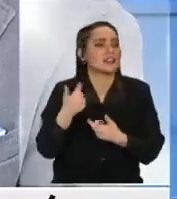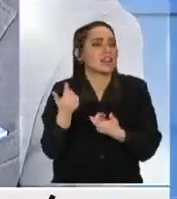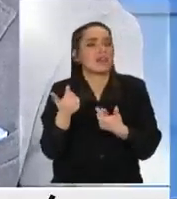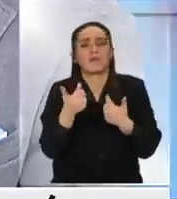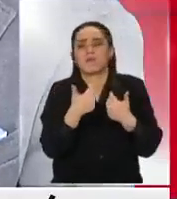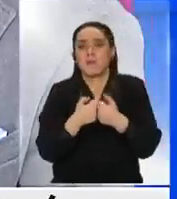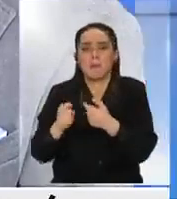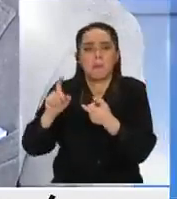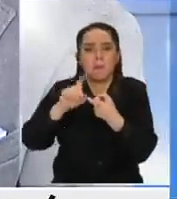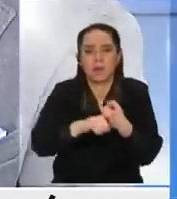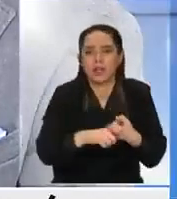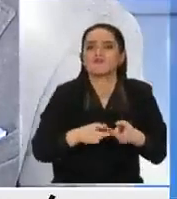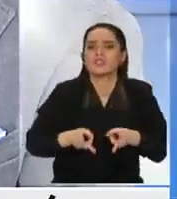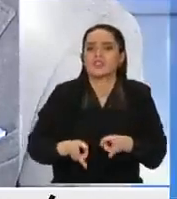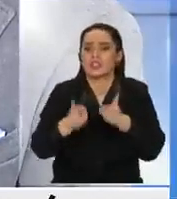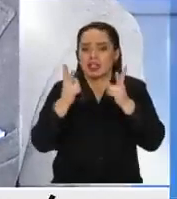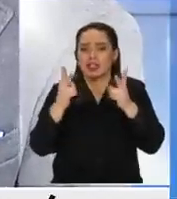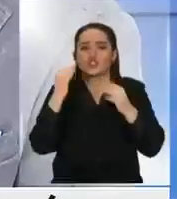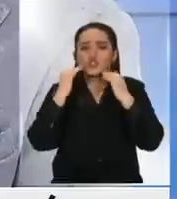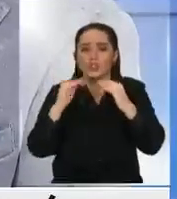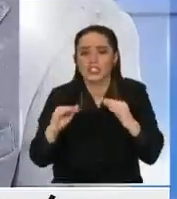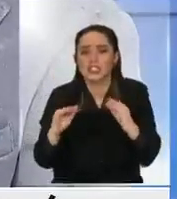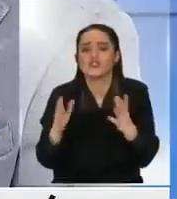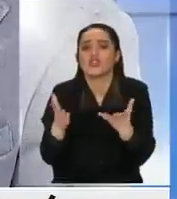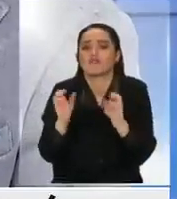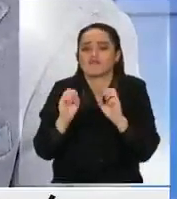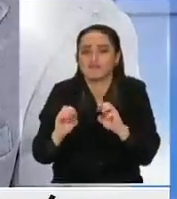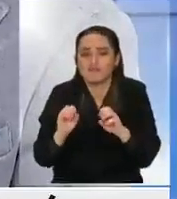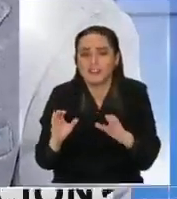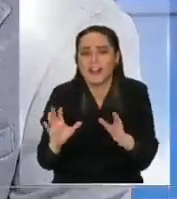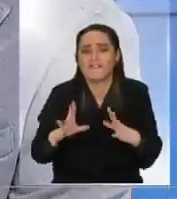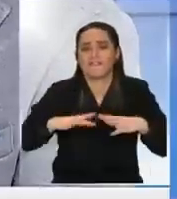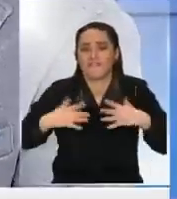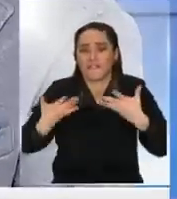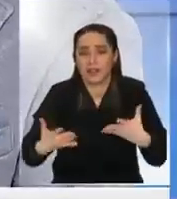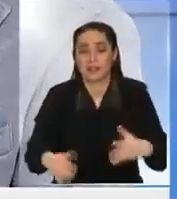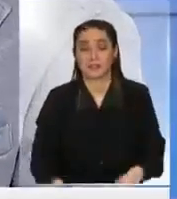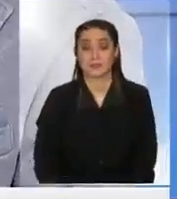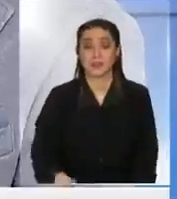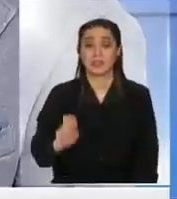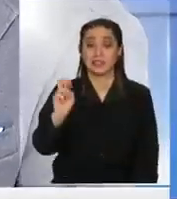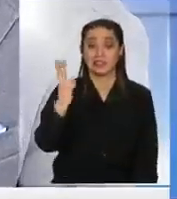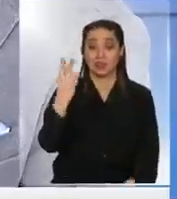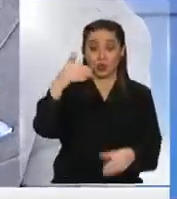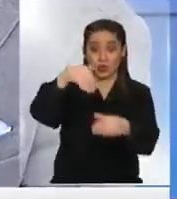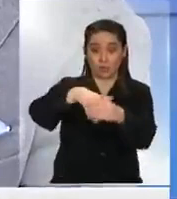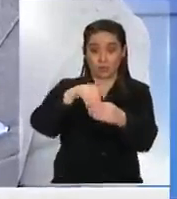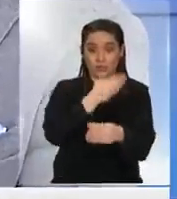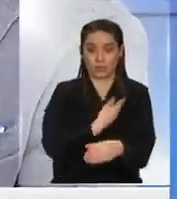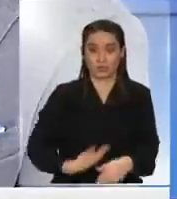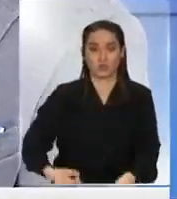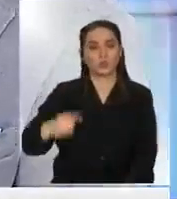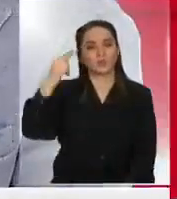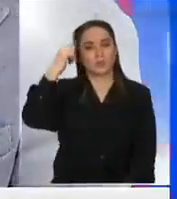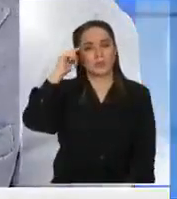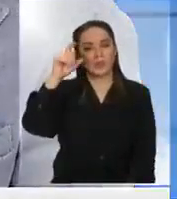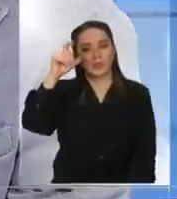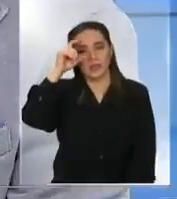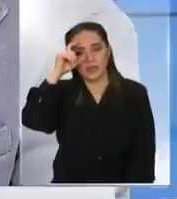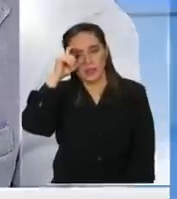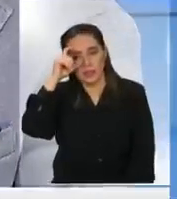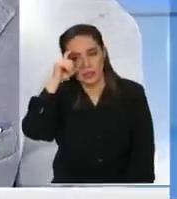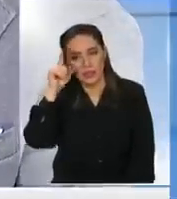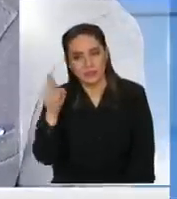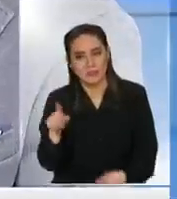tienen derecho a ser feliz a un niño y a ser feliz a ellos a través de ellos en segunda vuelta escenario segunda vuelta prefiere Salabín o Proboste